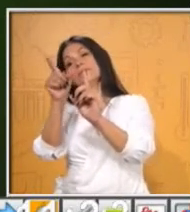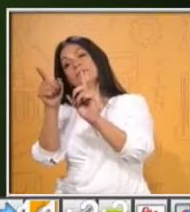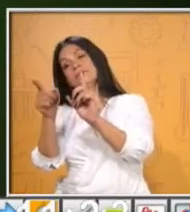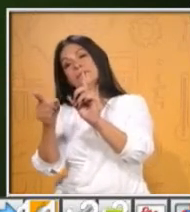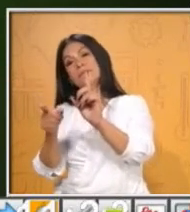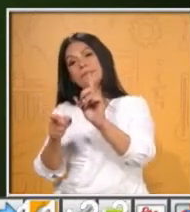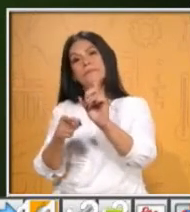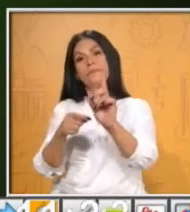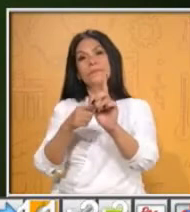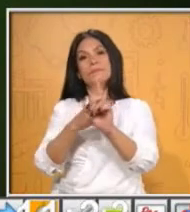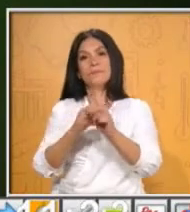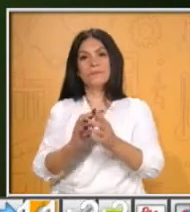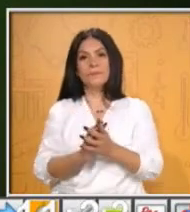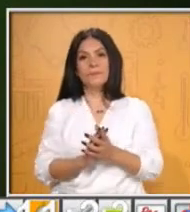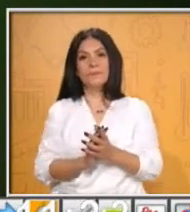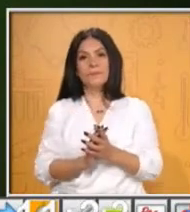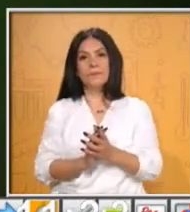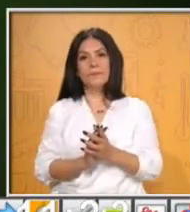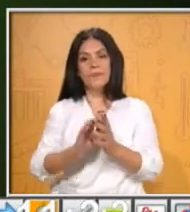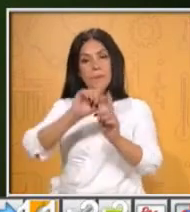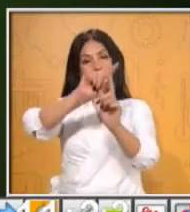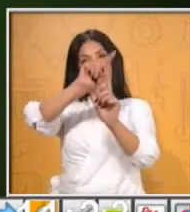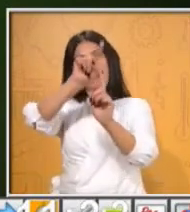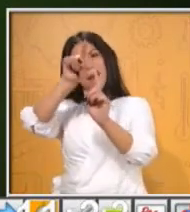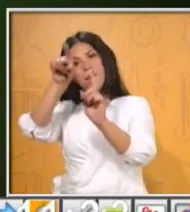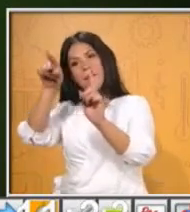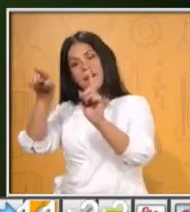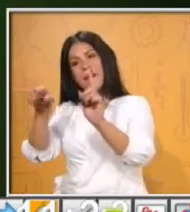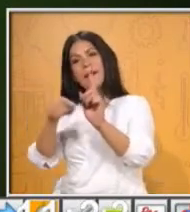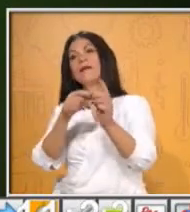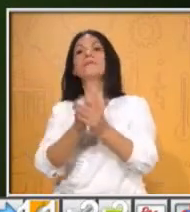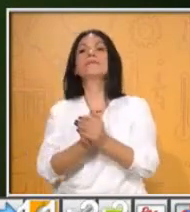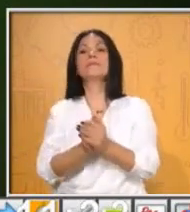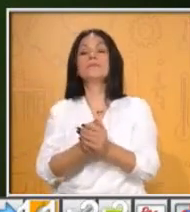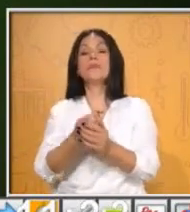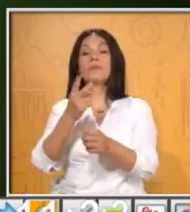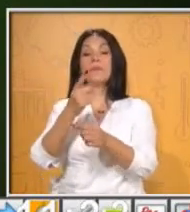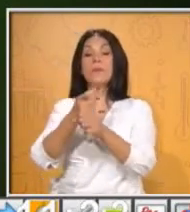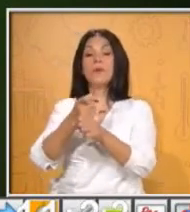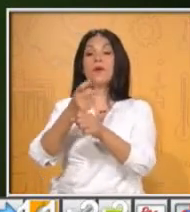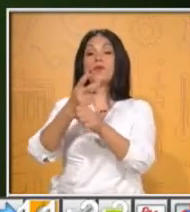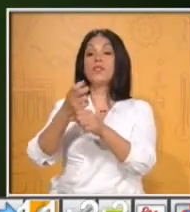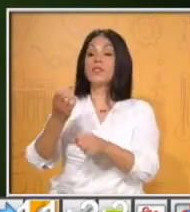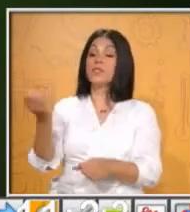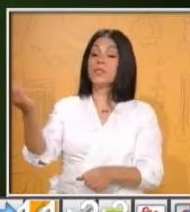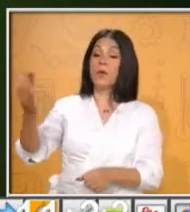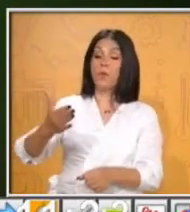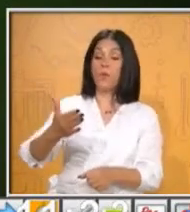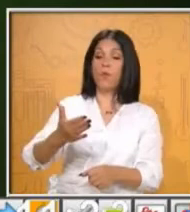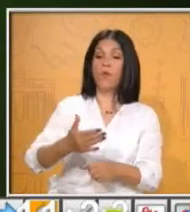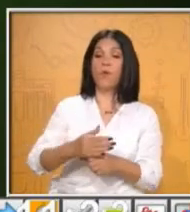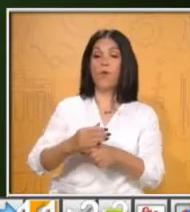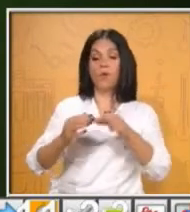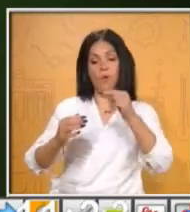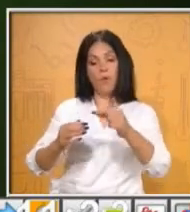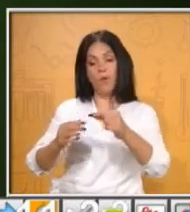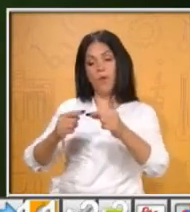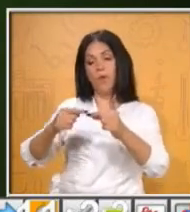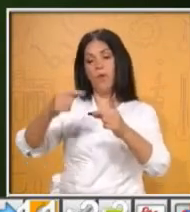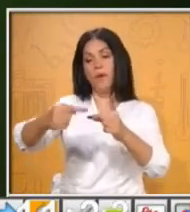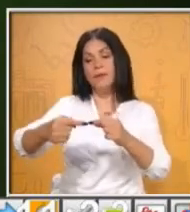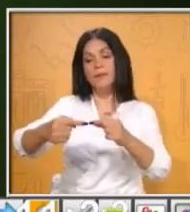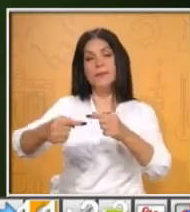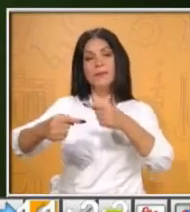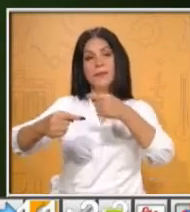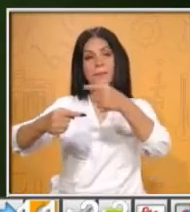¿Estamos bien? A partir del segundo lanzamiento, cada jugador debe avanzar desde donde se quedó su